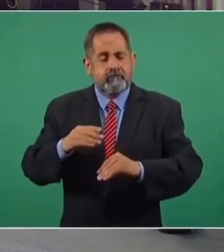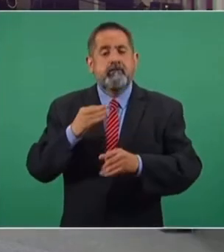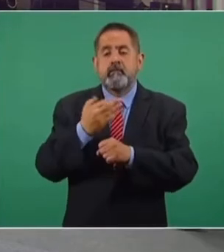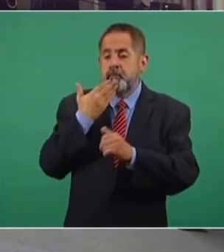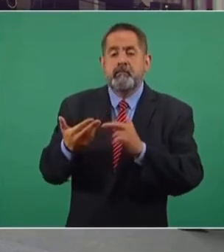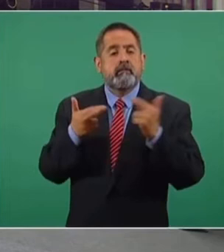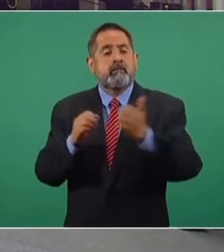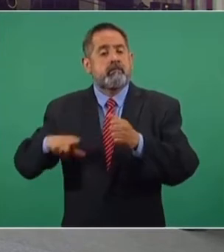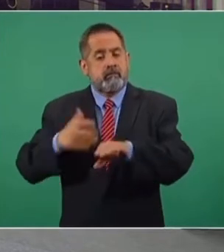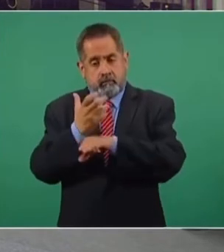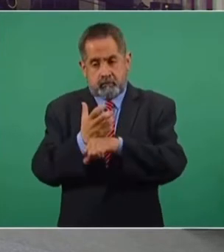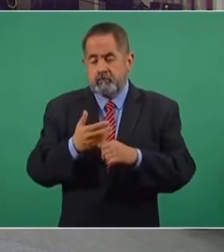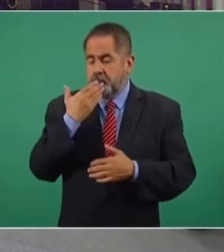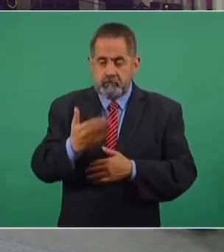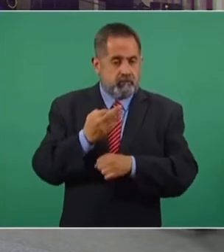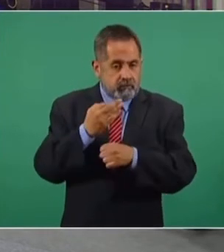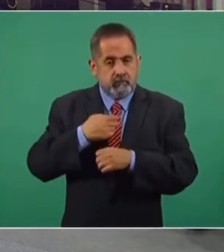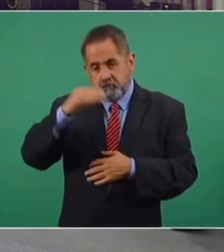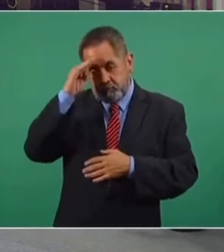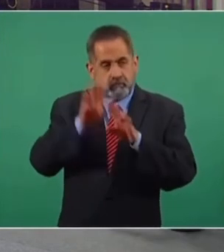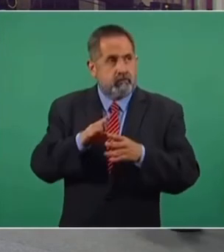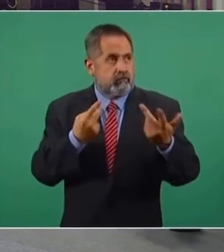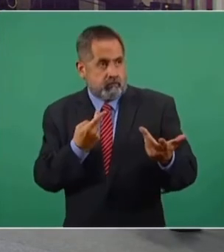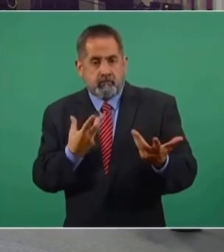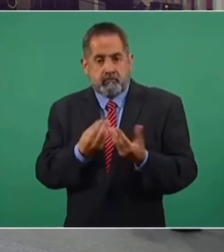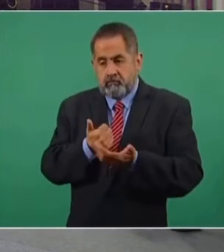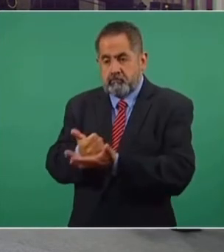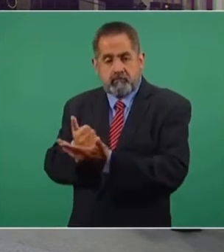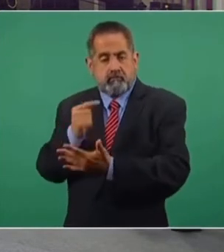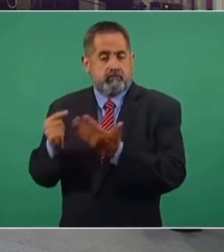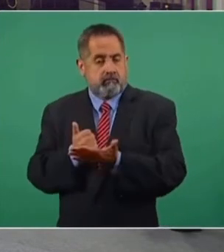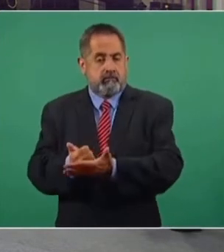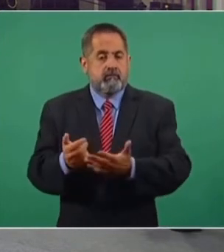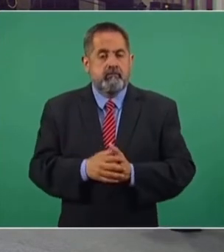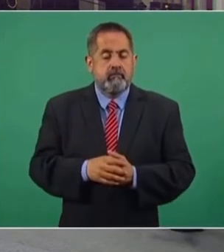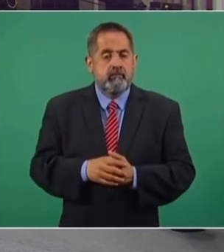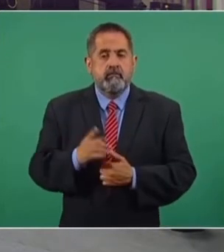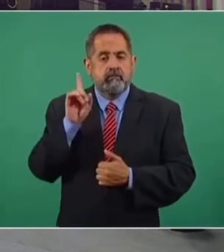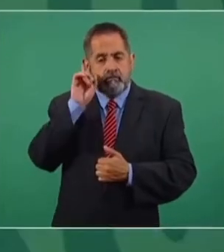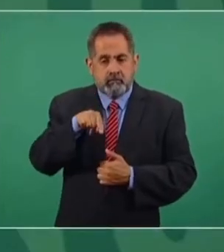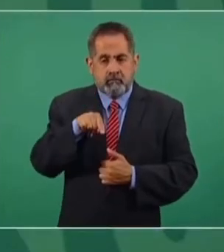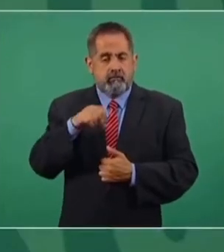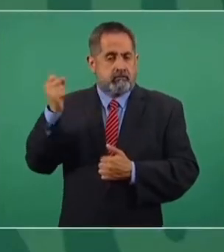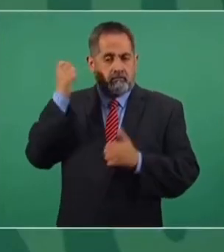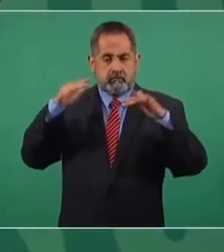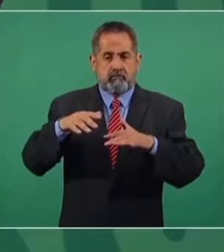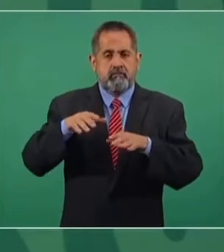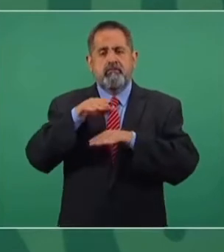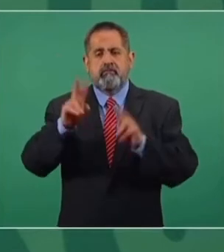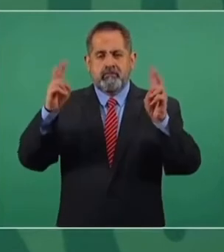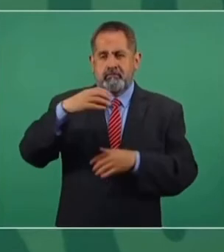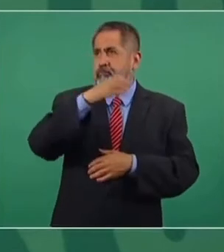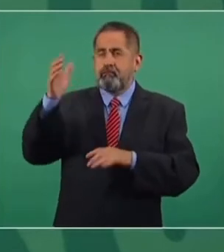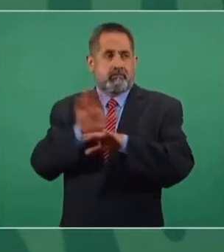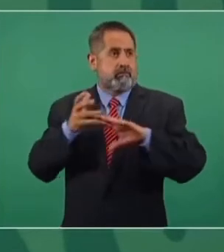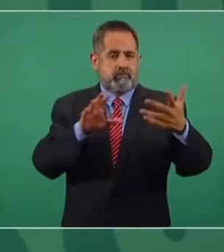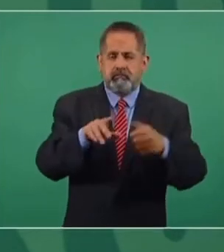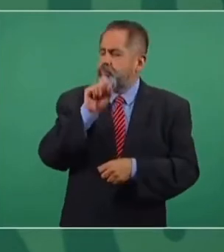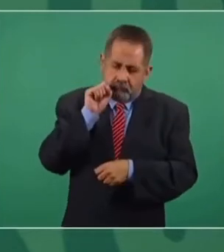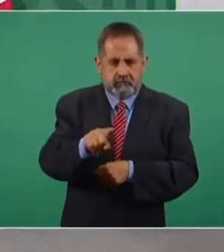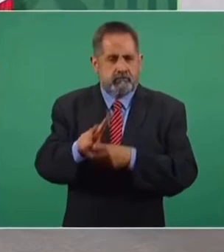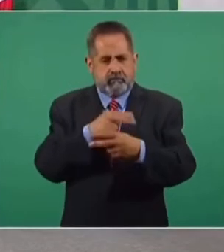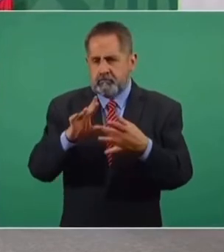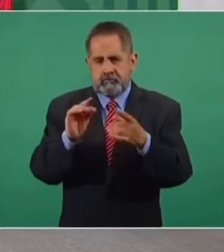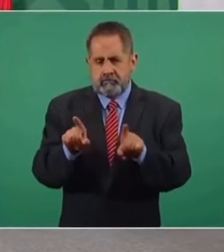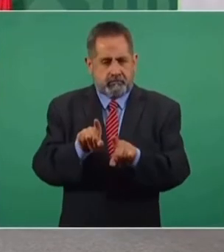buena relación con el gobierno de Estados Unidos, se está buscando ayudar en todo. Mañana en la cumbre, aunque tiene que ver con el cambio climático, está relacionado,